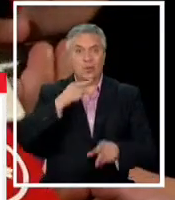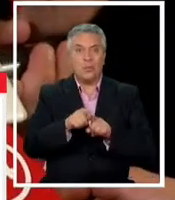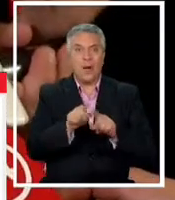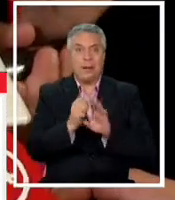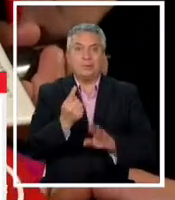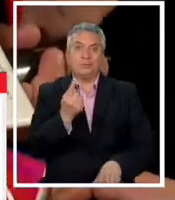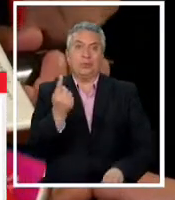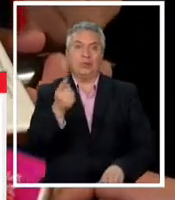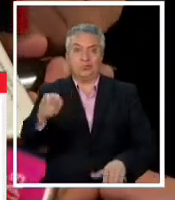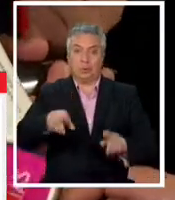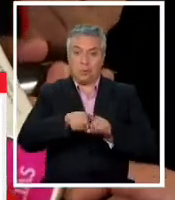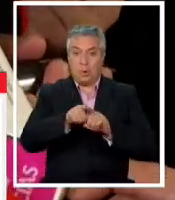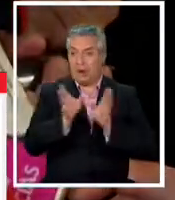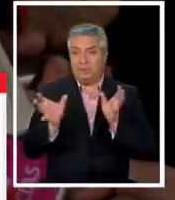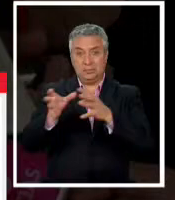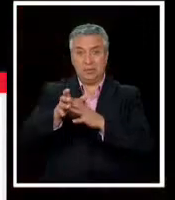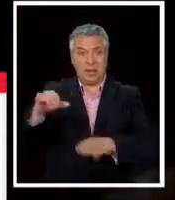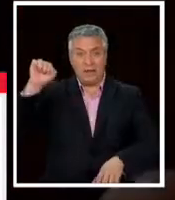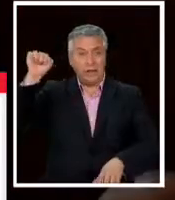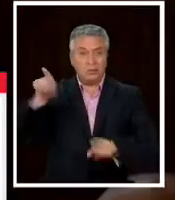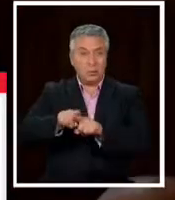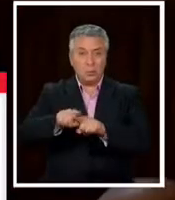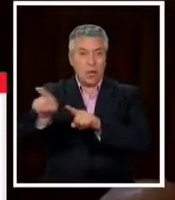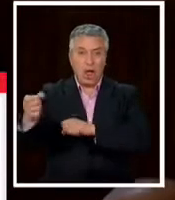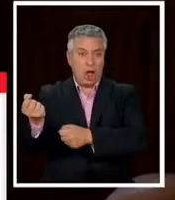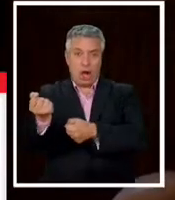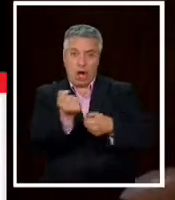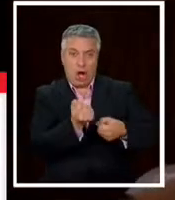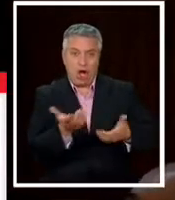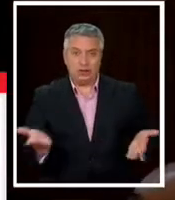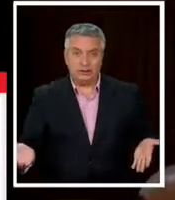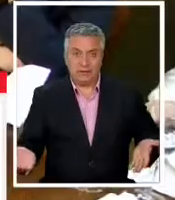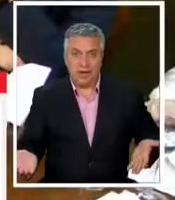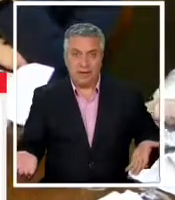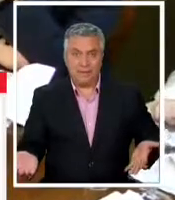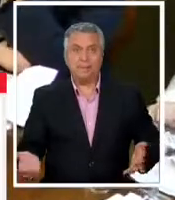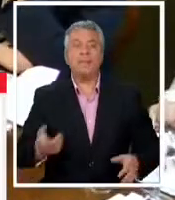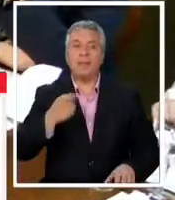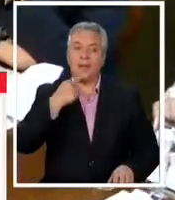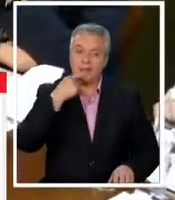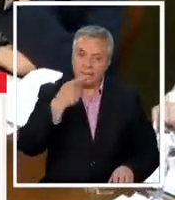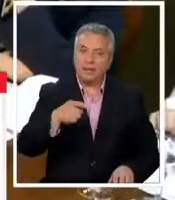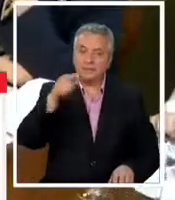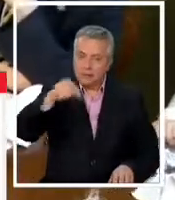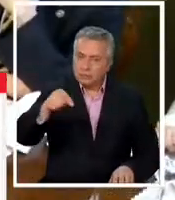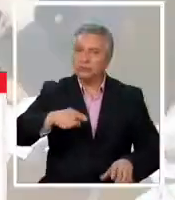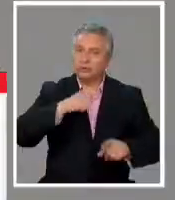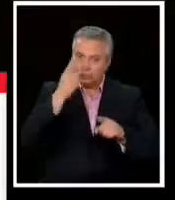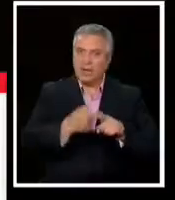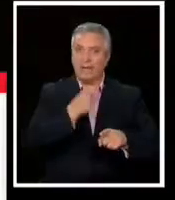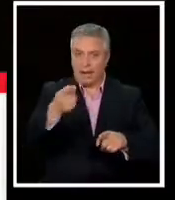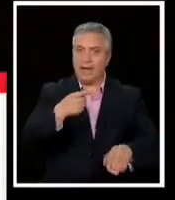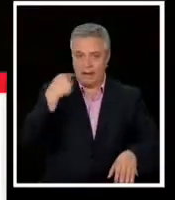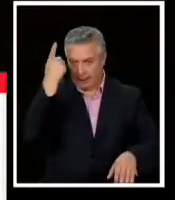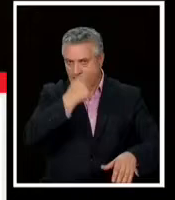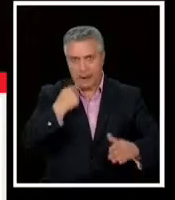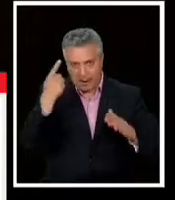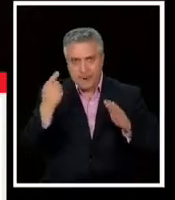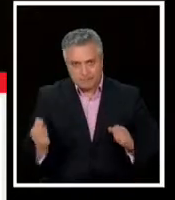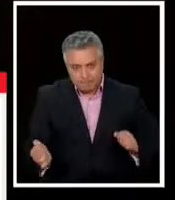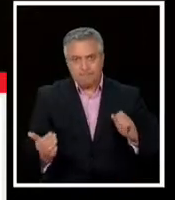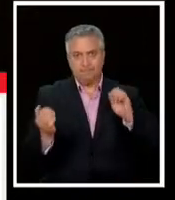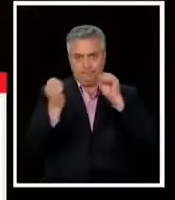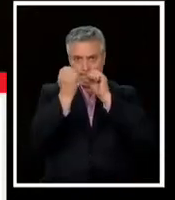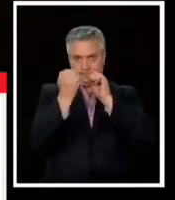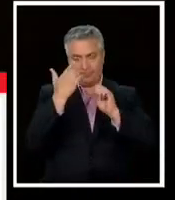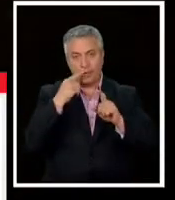del sector de derecha han sido en contra. Los republicanos así analizan un nuevo cara a cara con la ministra del interior si deciden